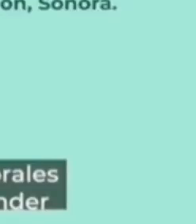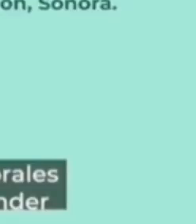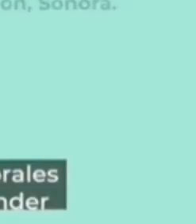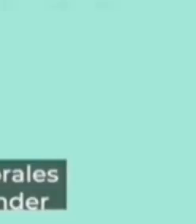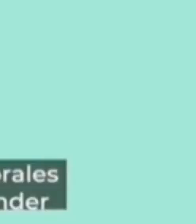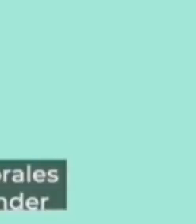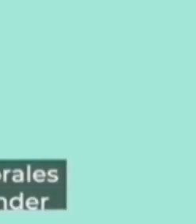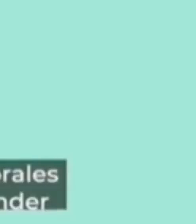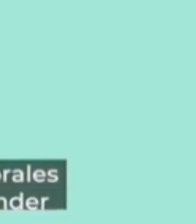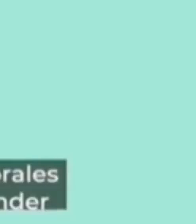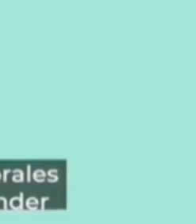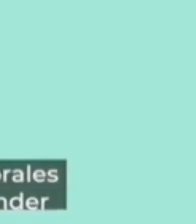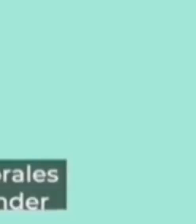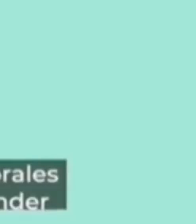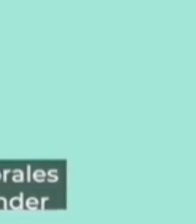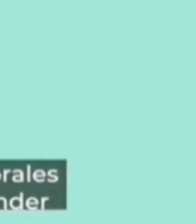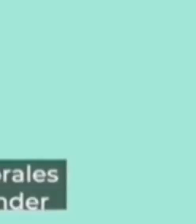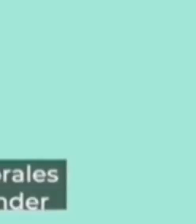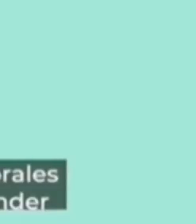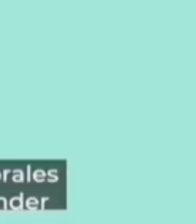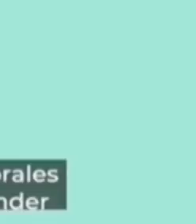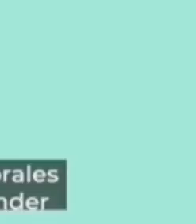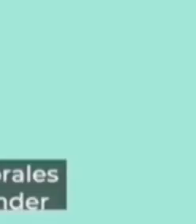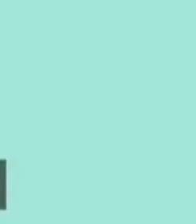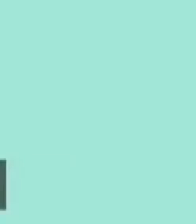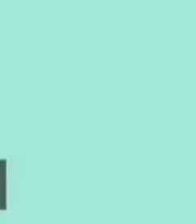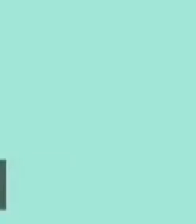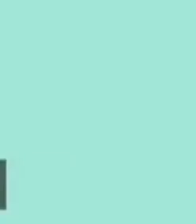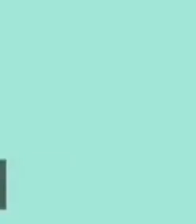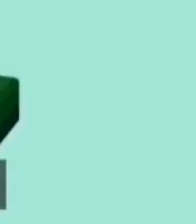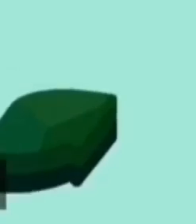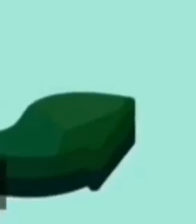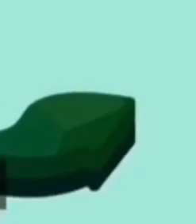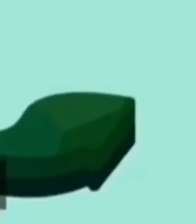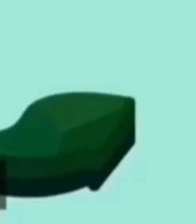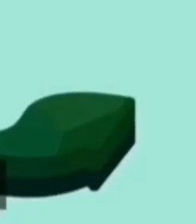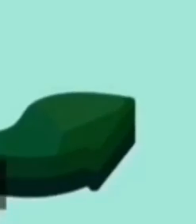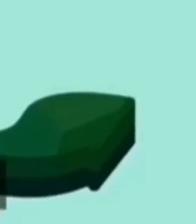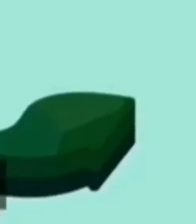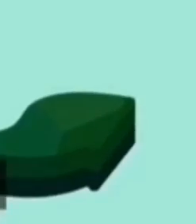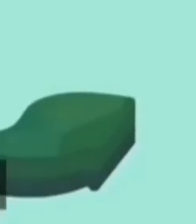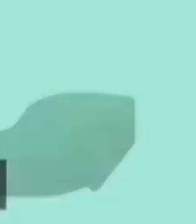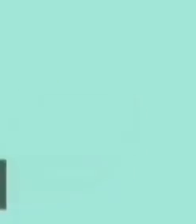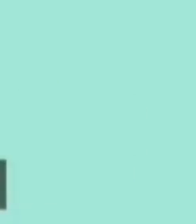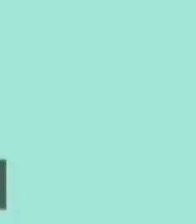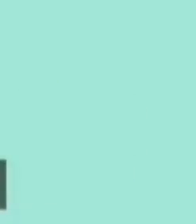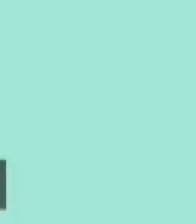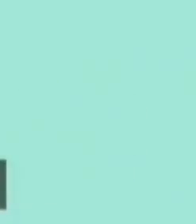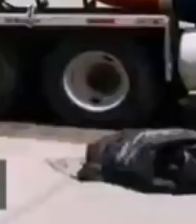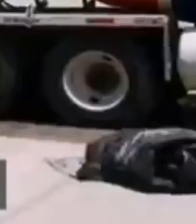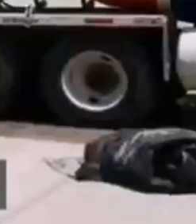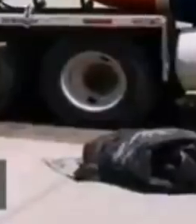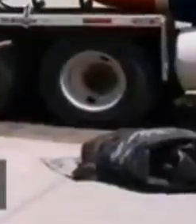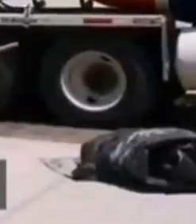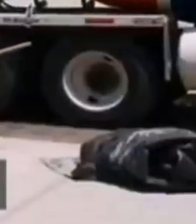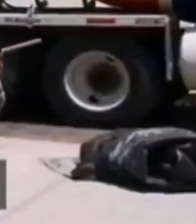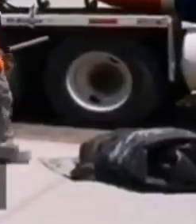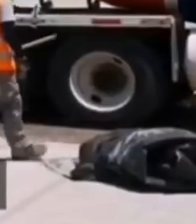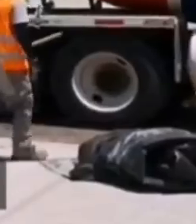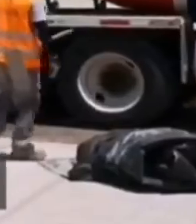contamos con 342 camas adicionales para atender pacientes con COVID-19. Hacer un hospital de